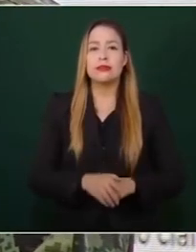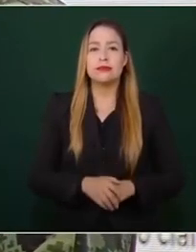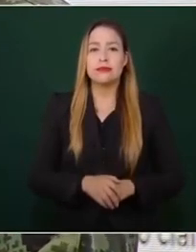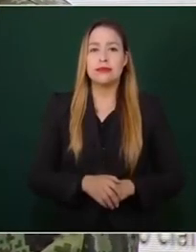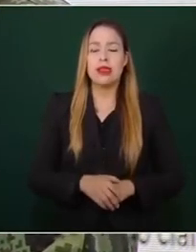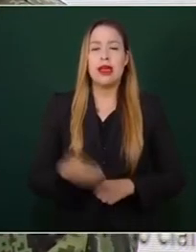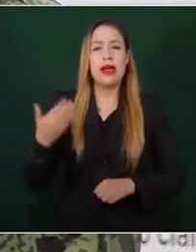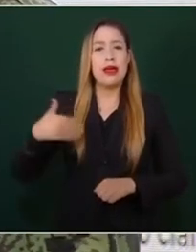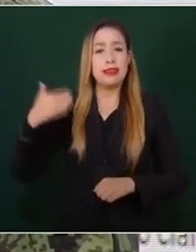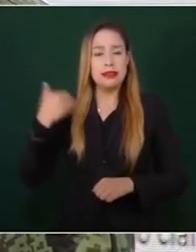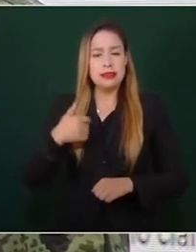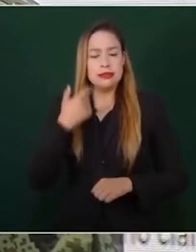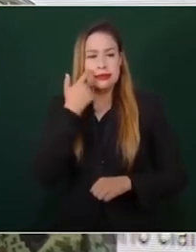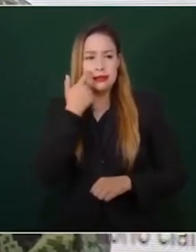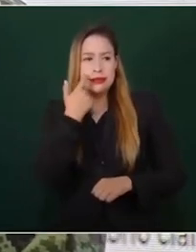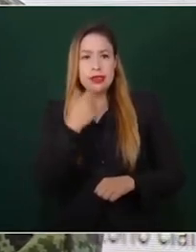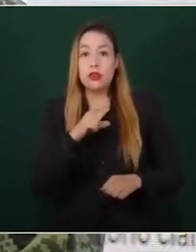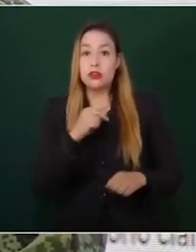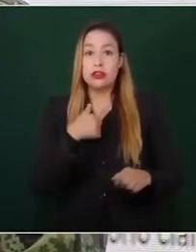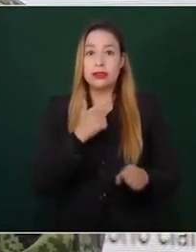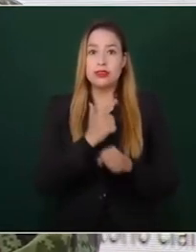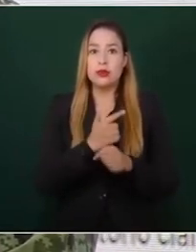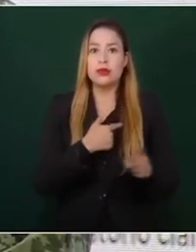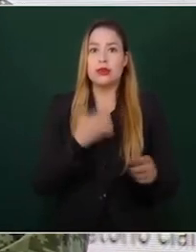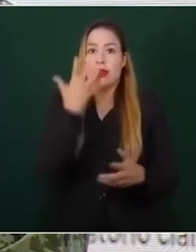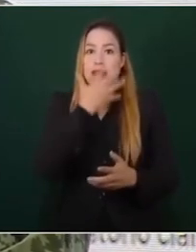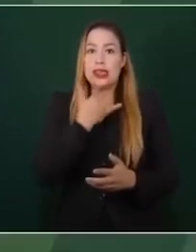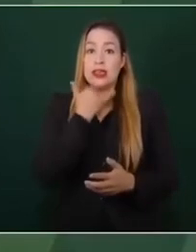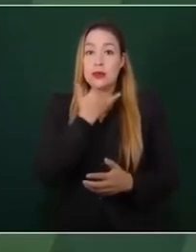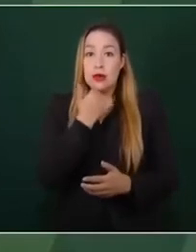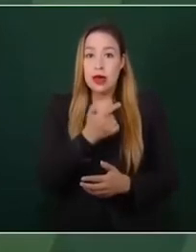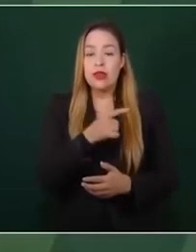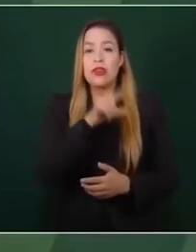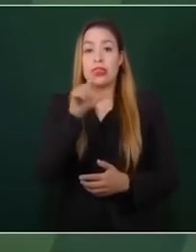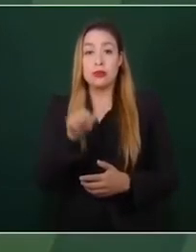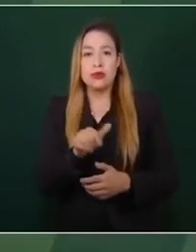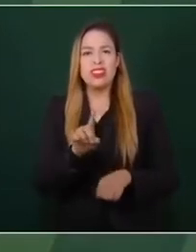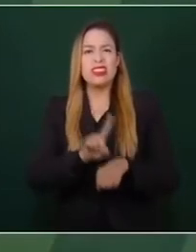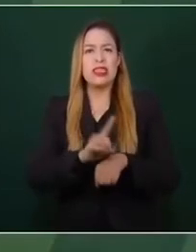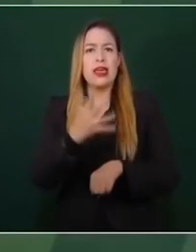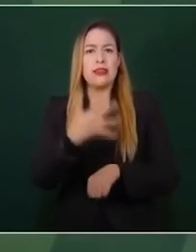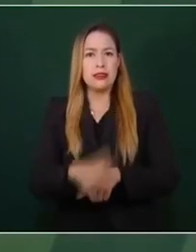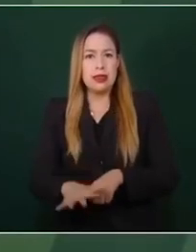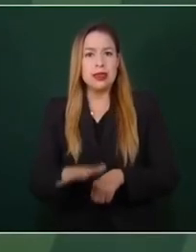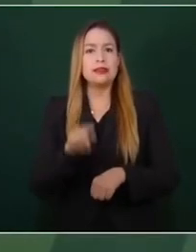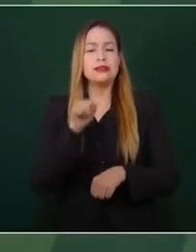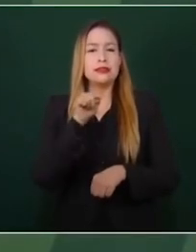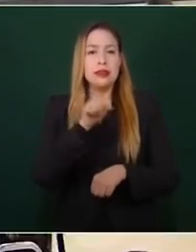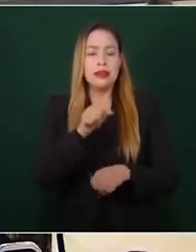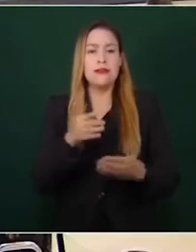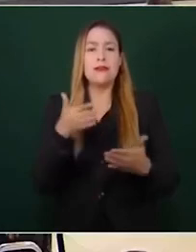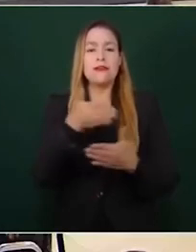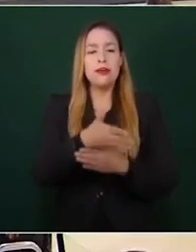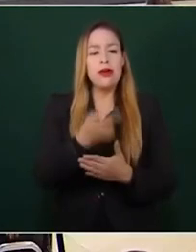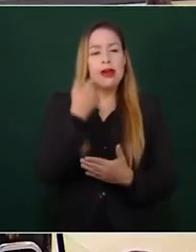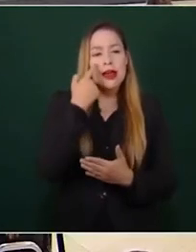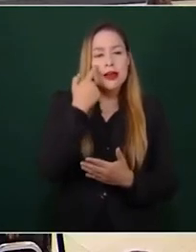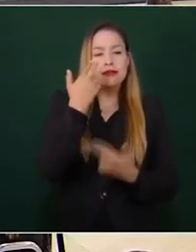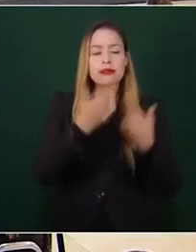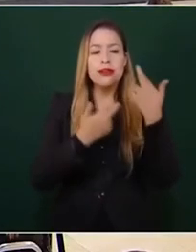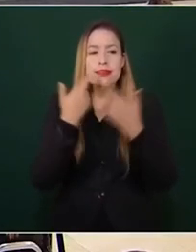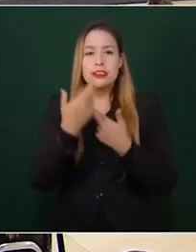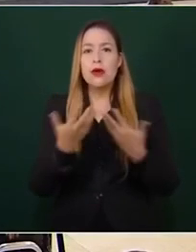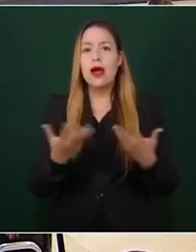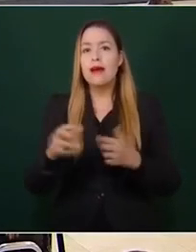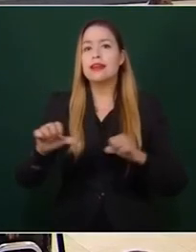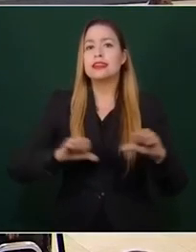dado. Y el día 10, cuando están realizando actividades y se hacen